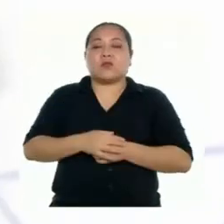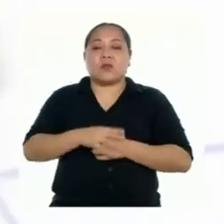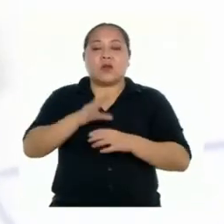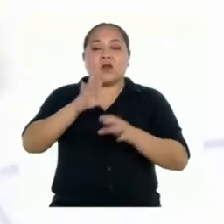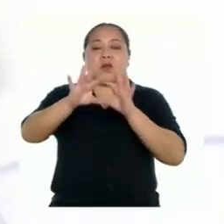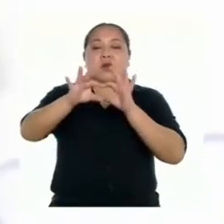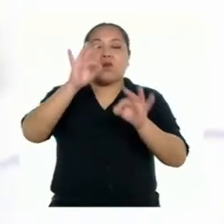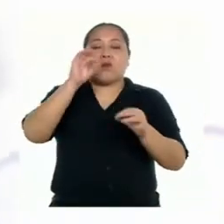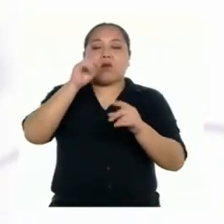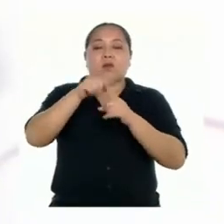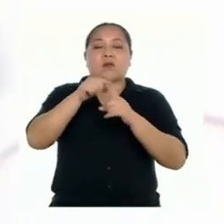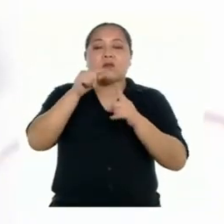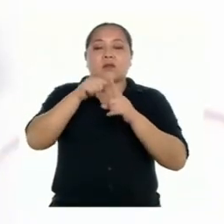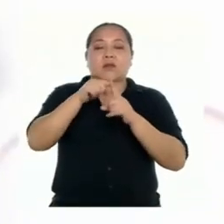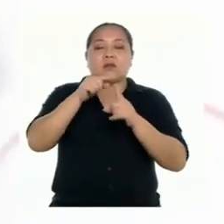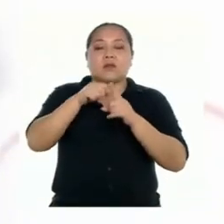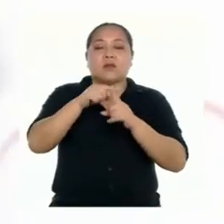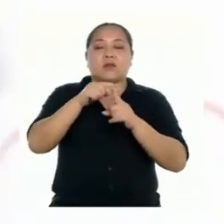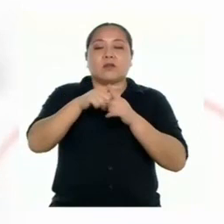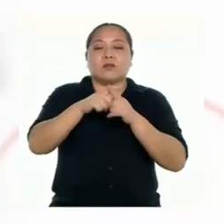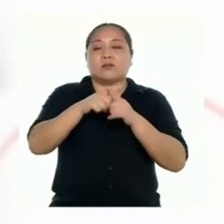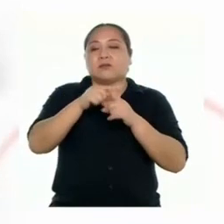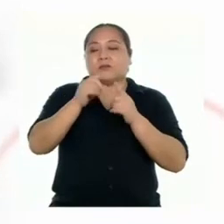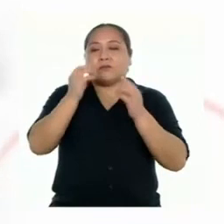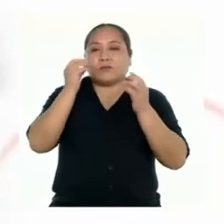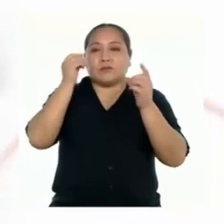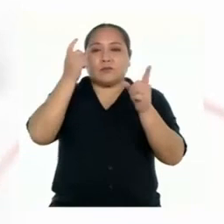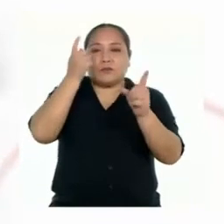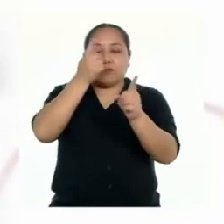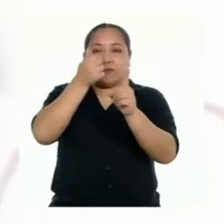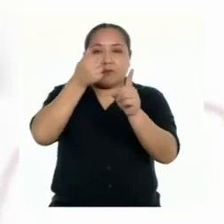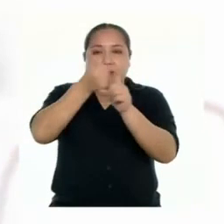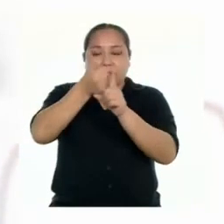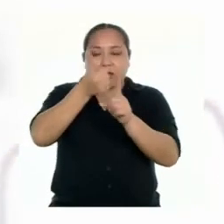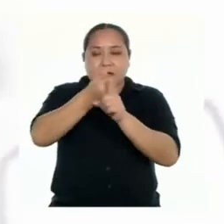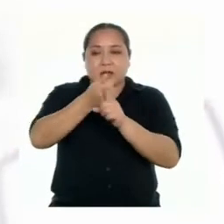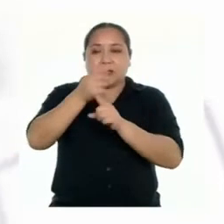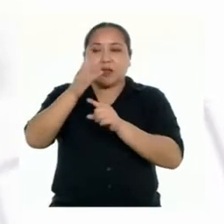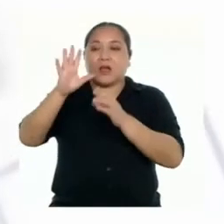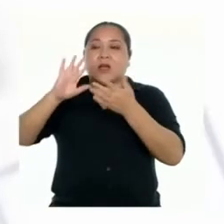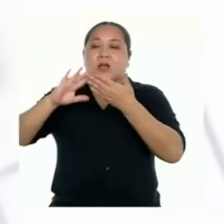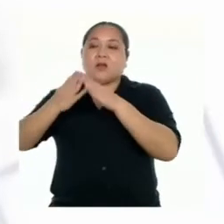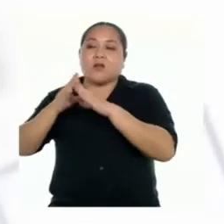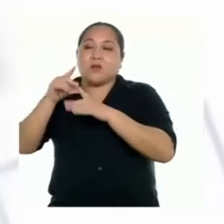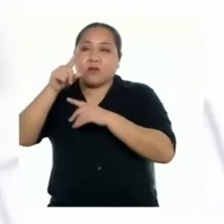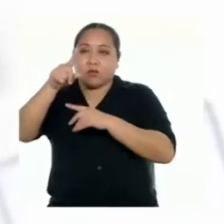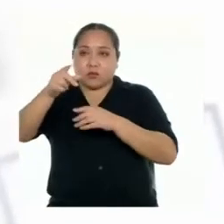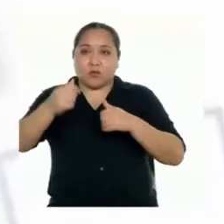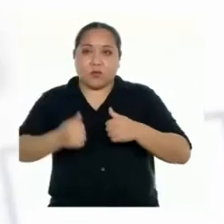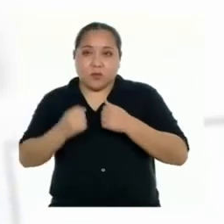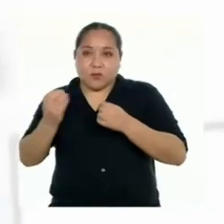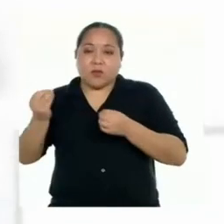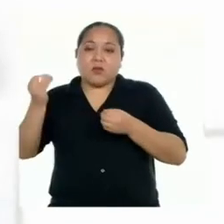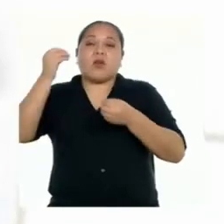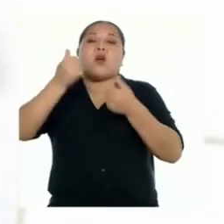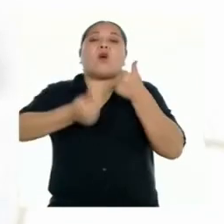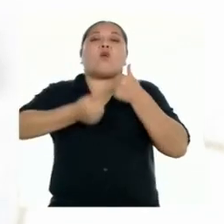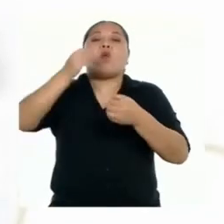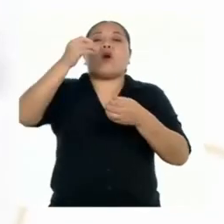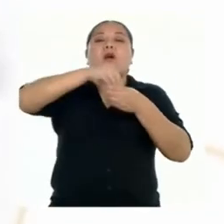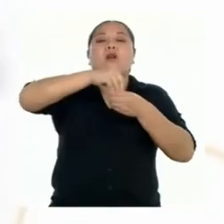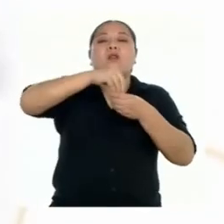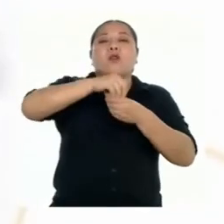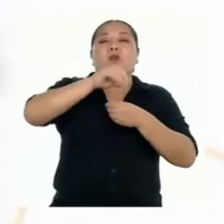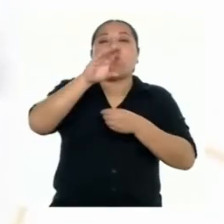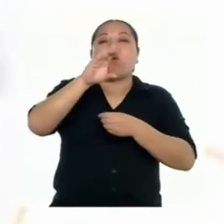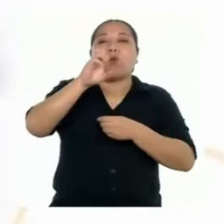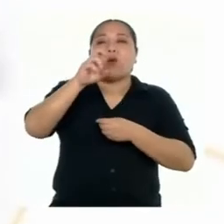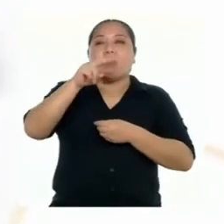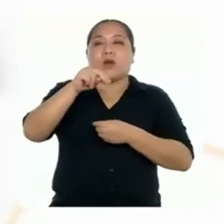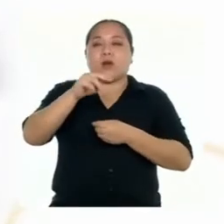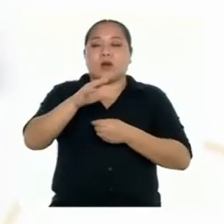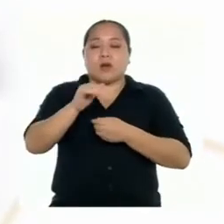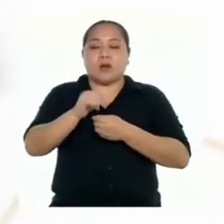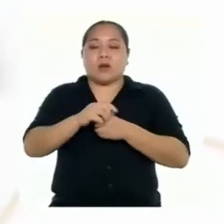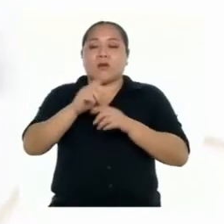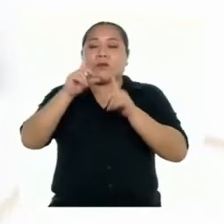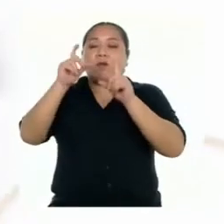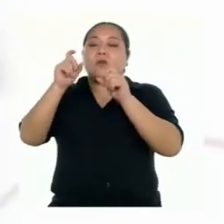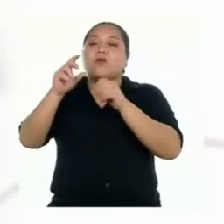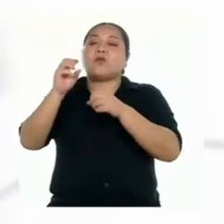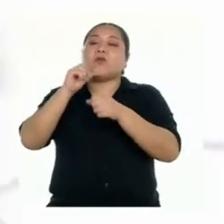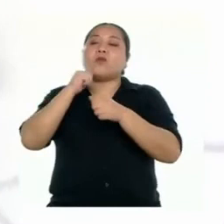Identifica la cuenca a la que pertenece la localidad donde vives y busca información en tu municipio sobre las acciones que se vienen